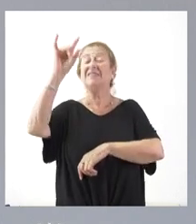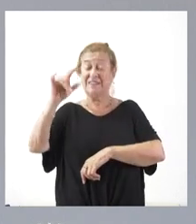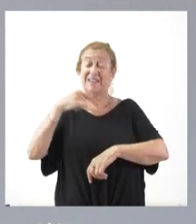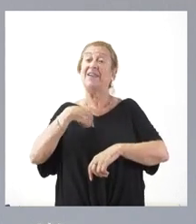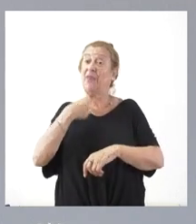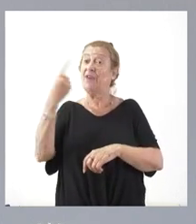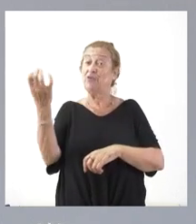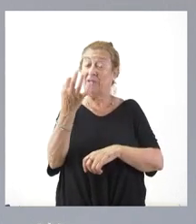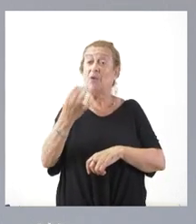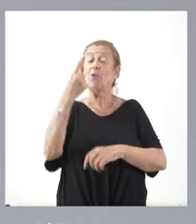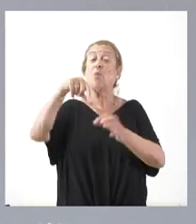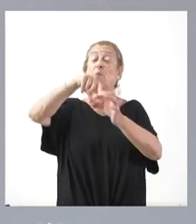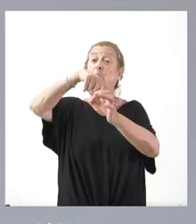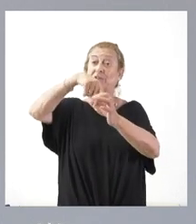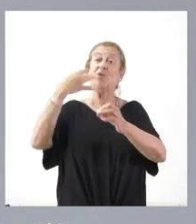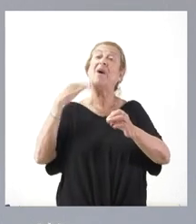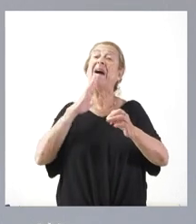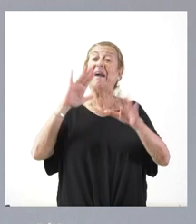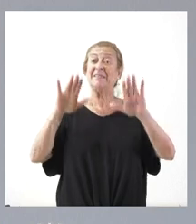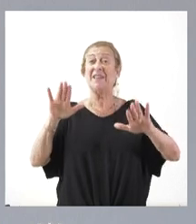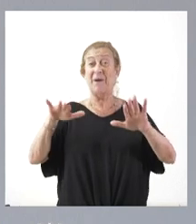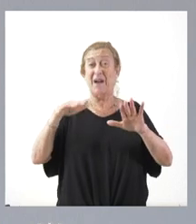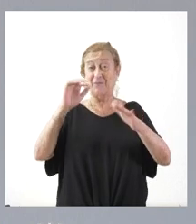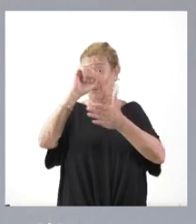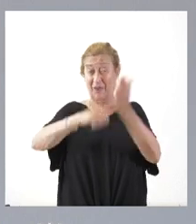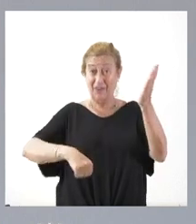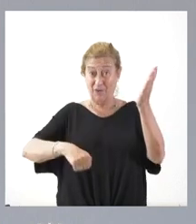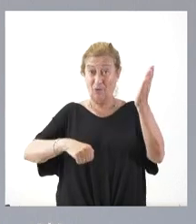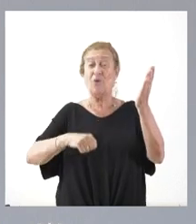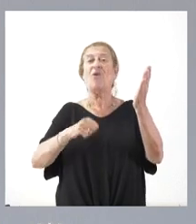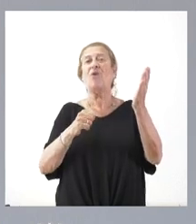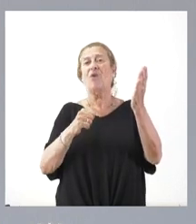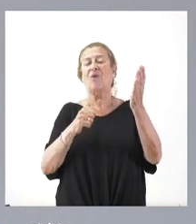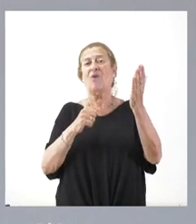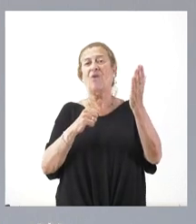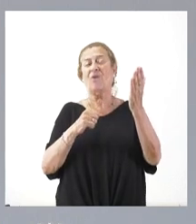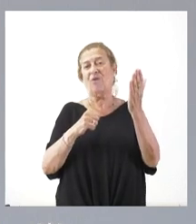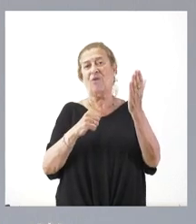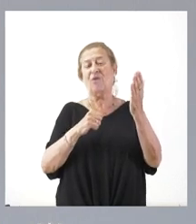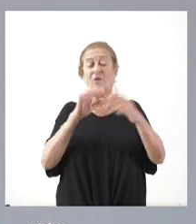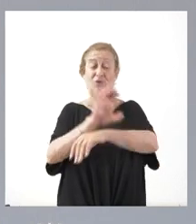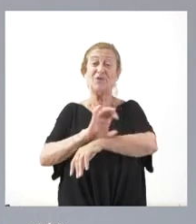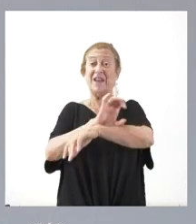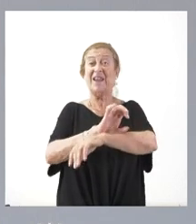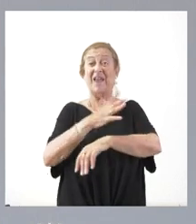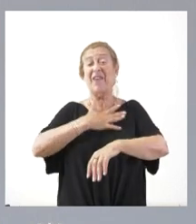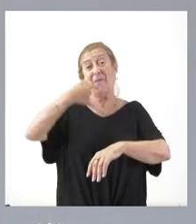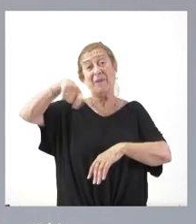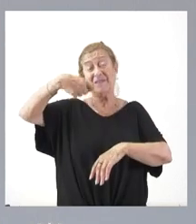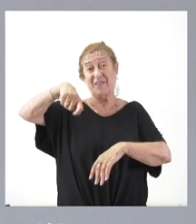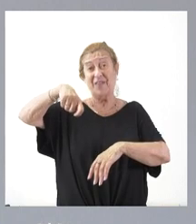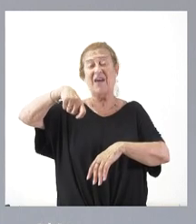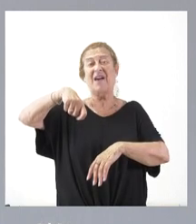que un puesto que estaba vacante en la consejería de presidencia,